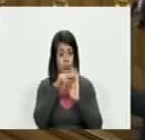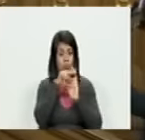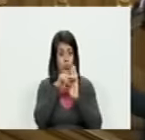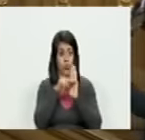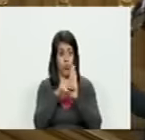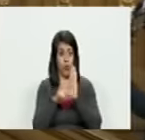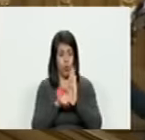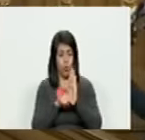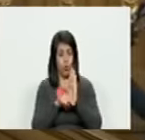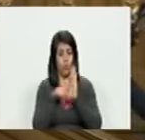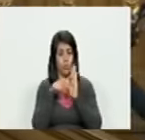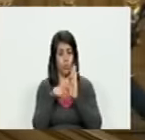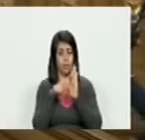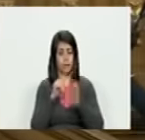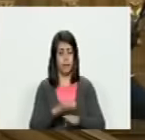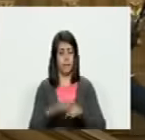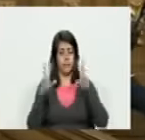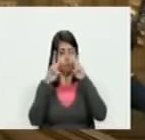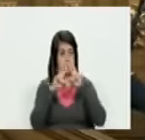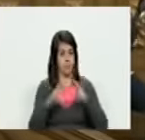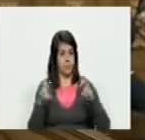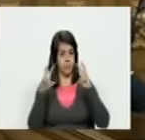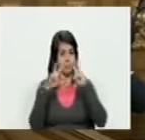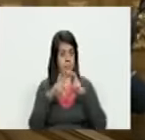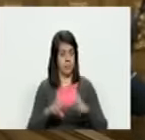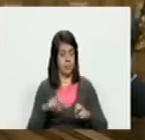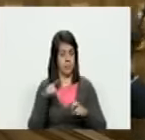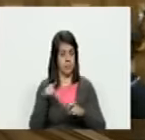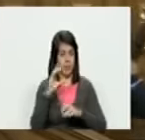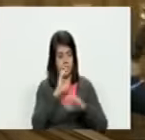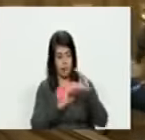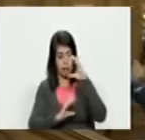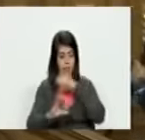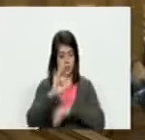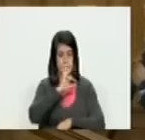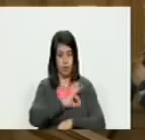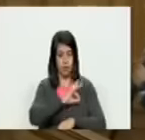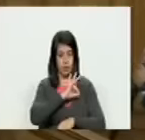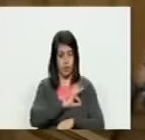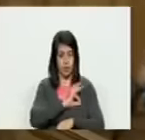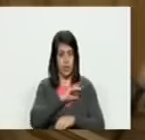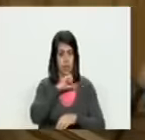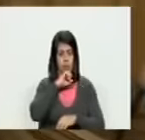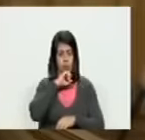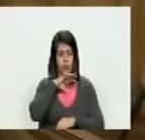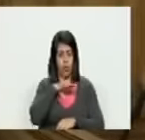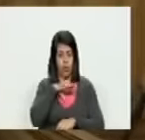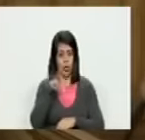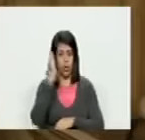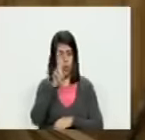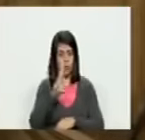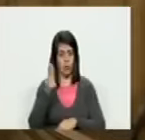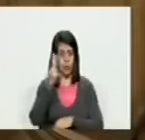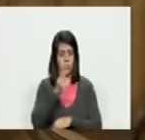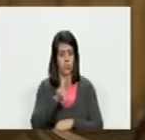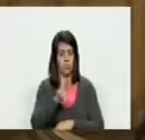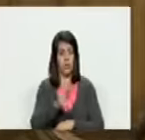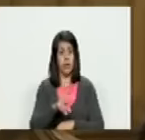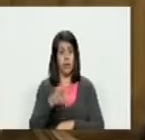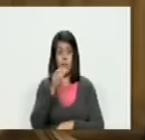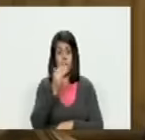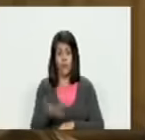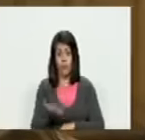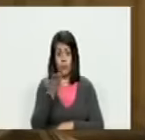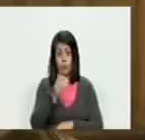de investigación en ciencias sociales y en historia utilizando fuentes